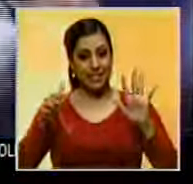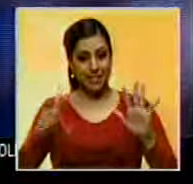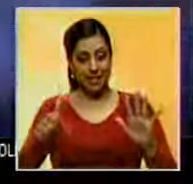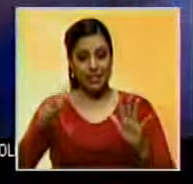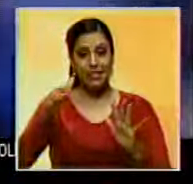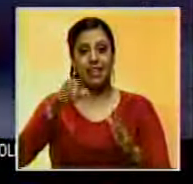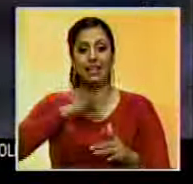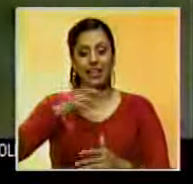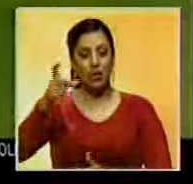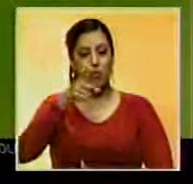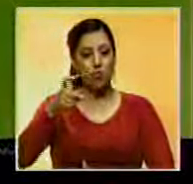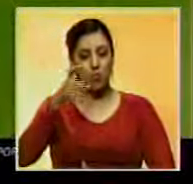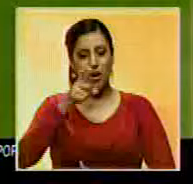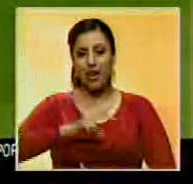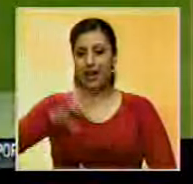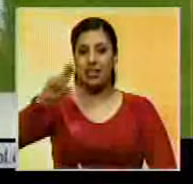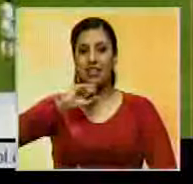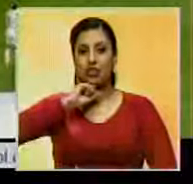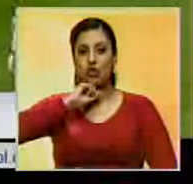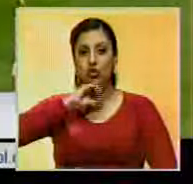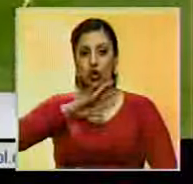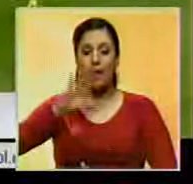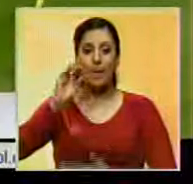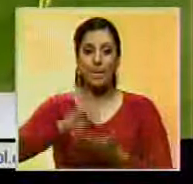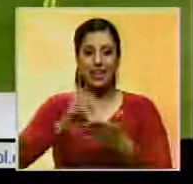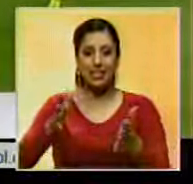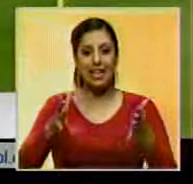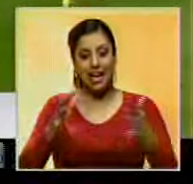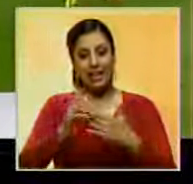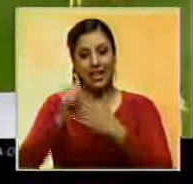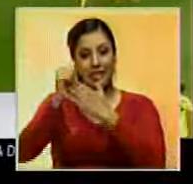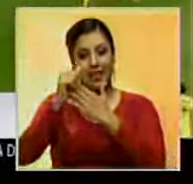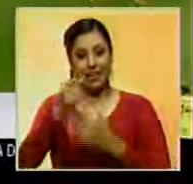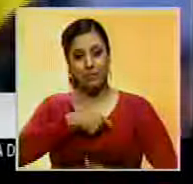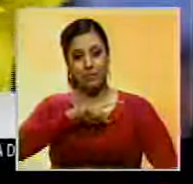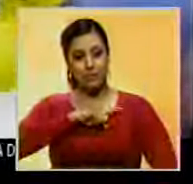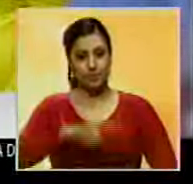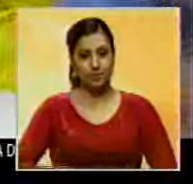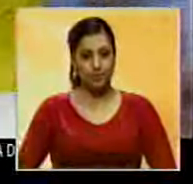Estaba en búsqueda del récord histórico de más victorias consecutivas en Liga Española.